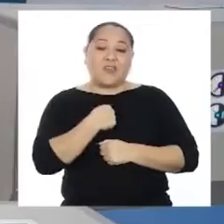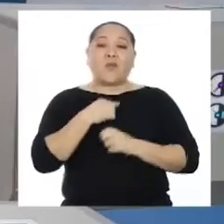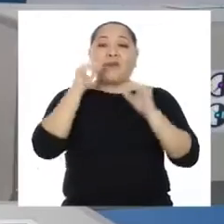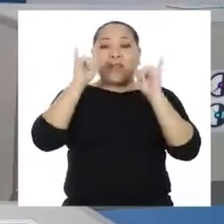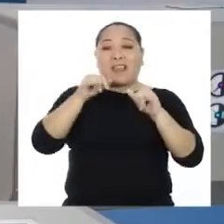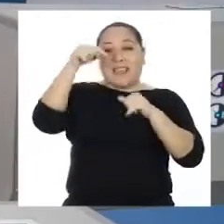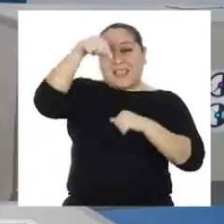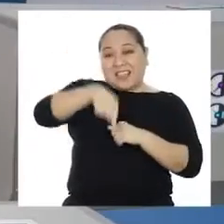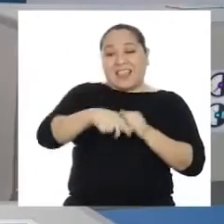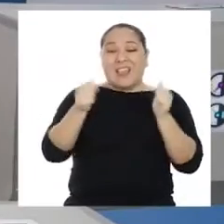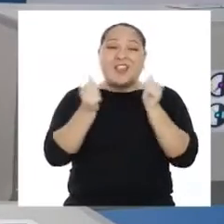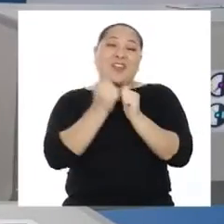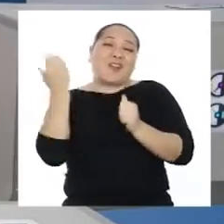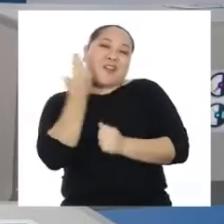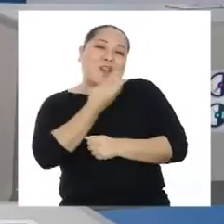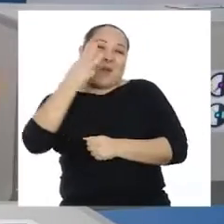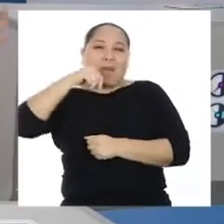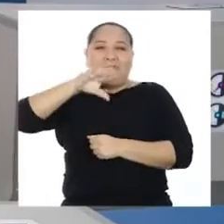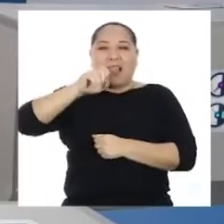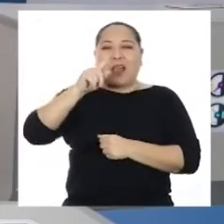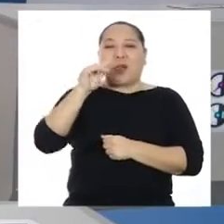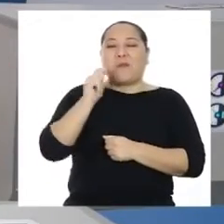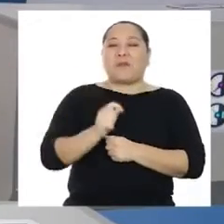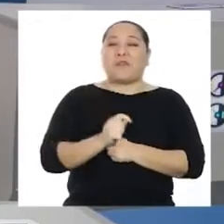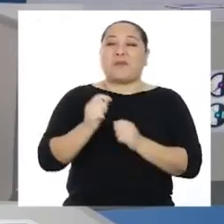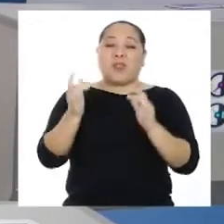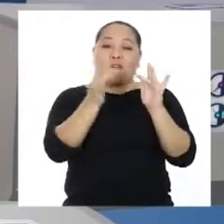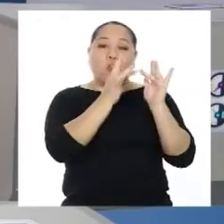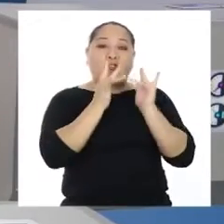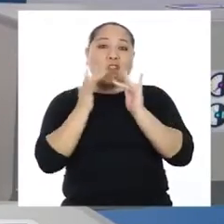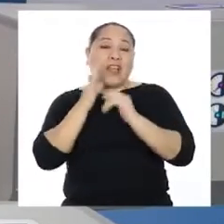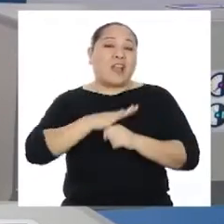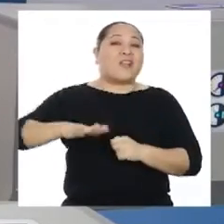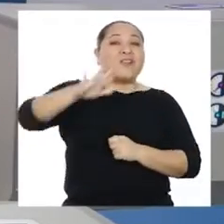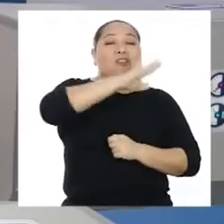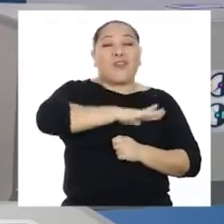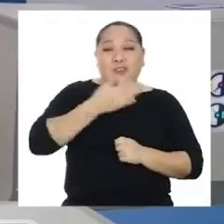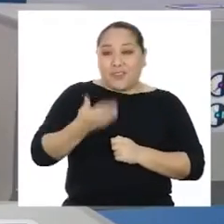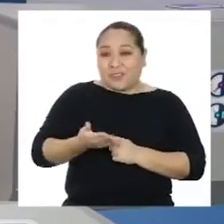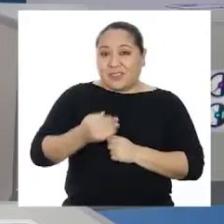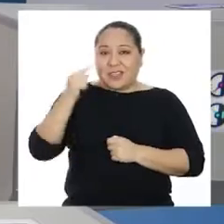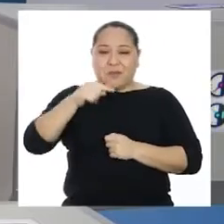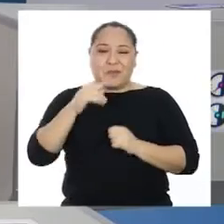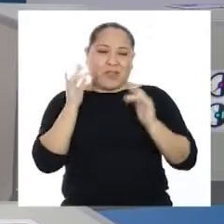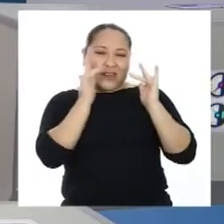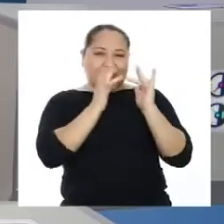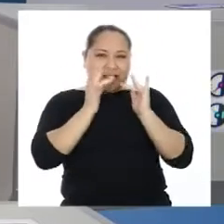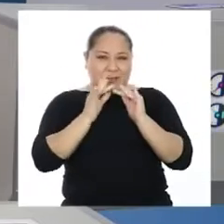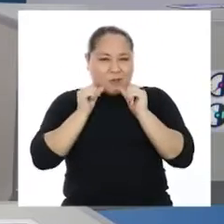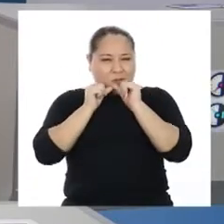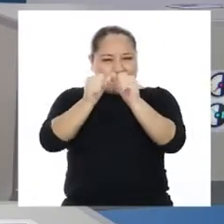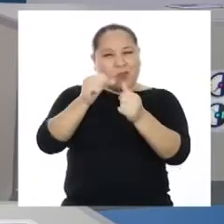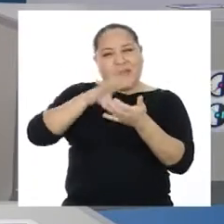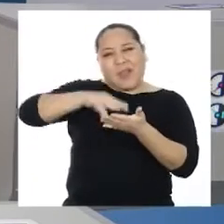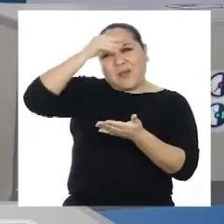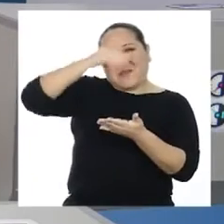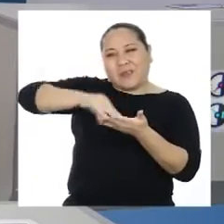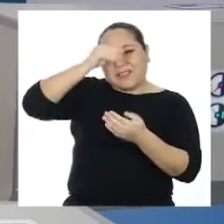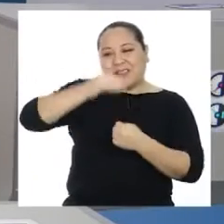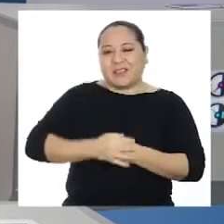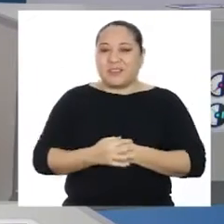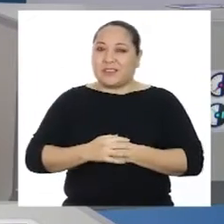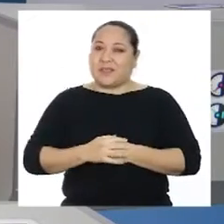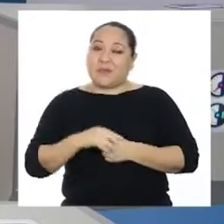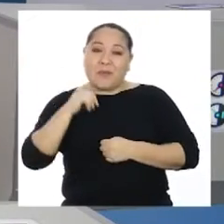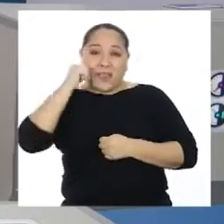que yo estaré aquí, con Macabot, para conectar a todas y todos a mi red para seguir